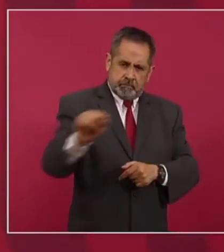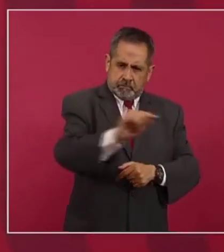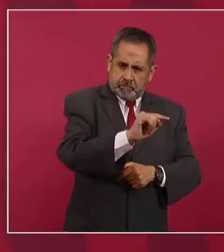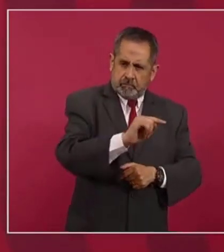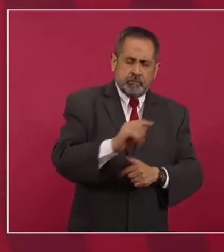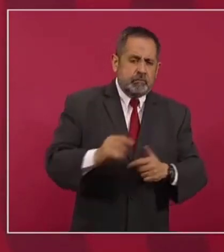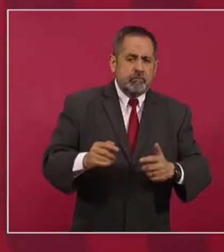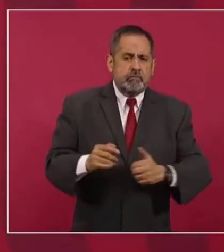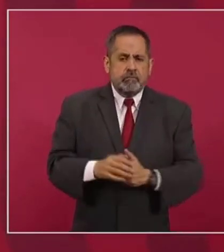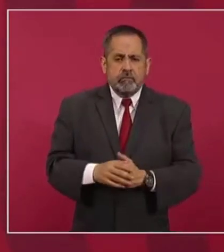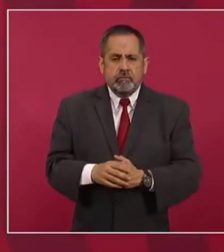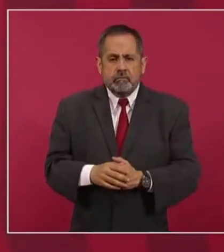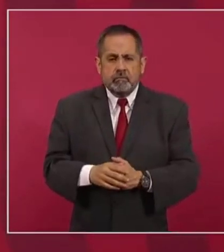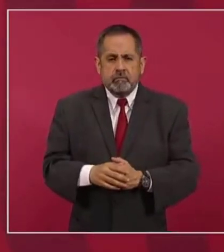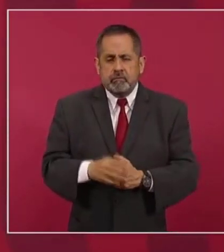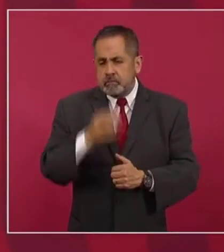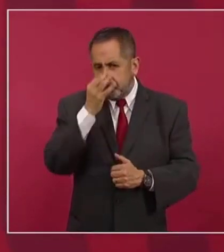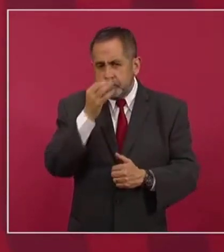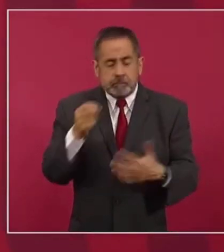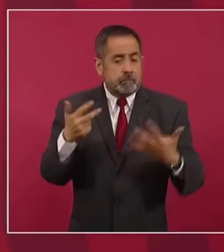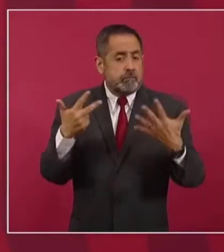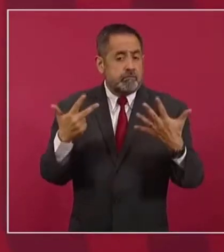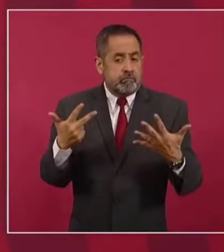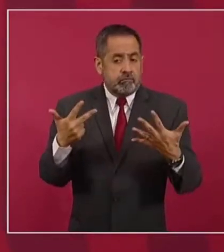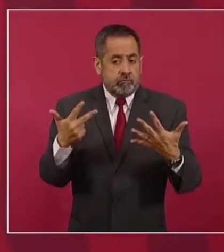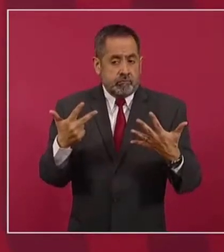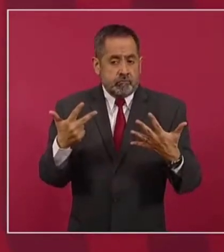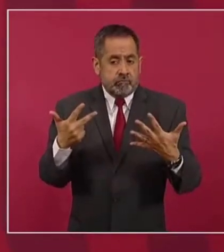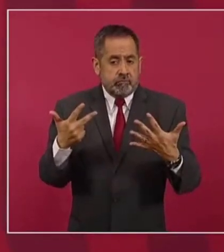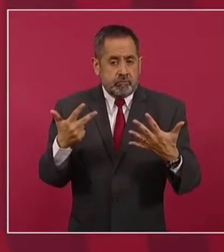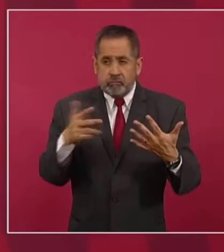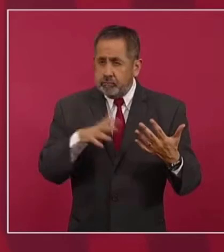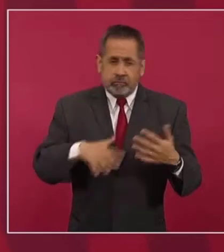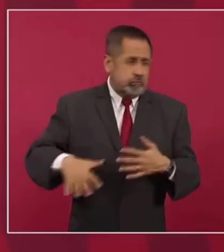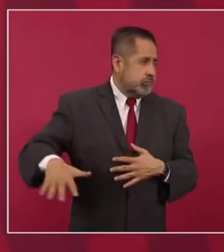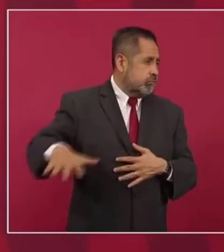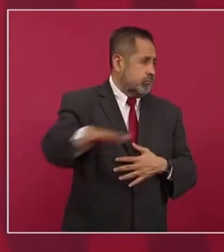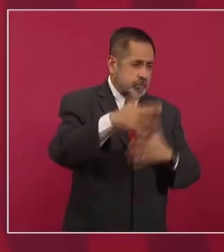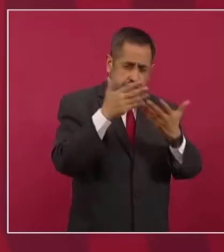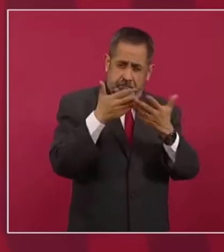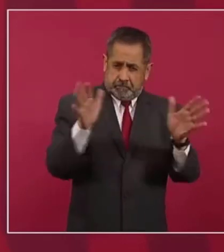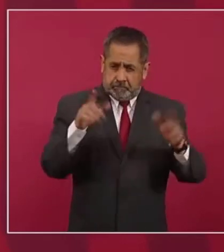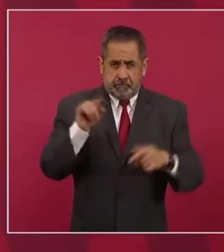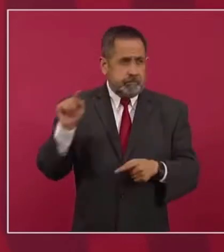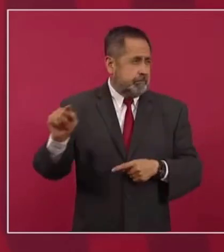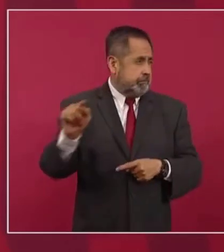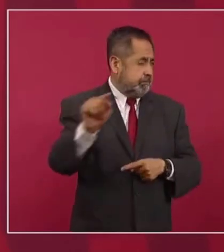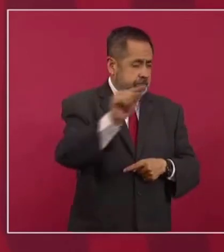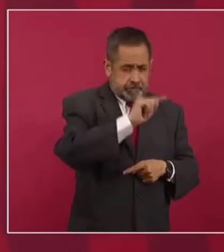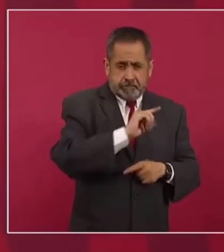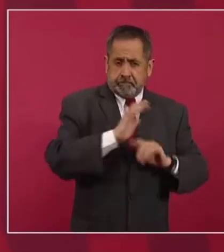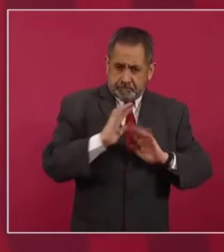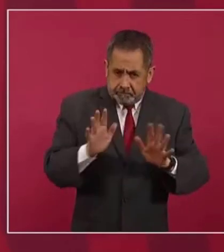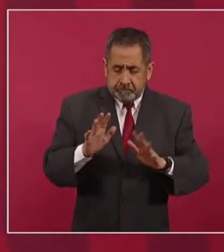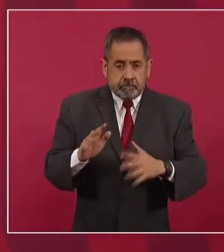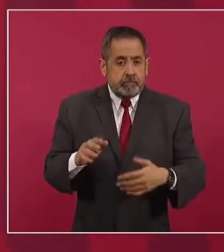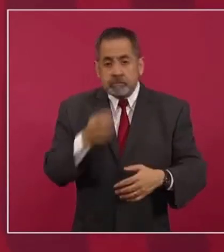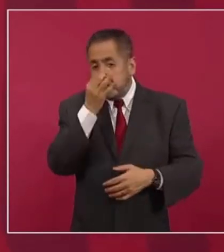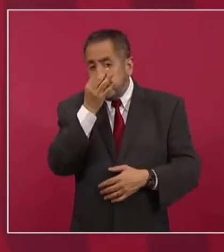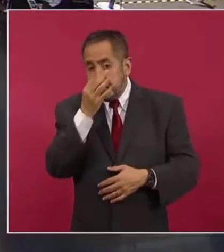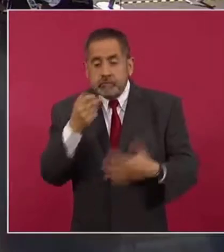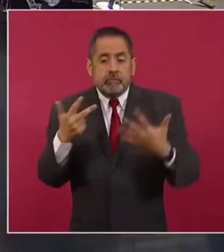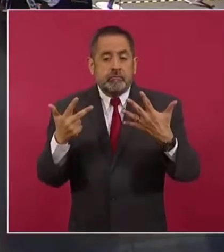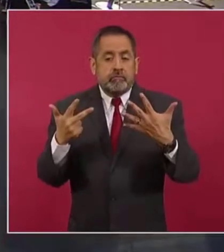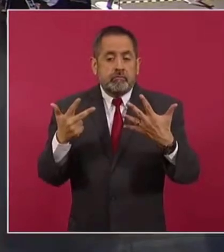solo ocho de todas han tenido